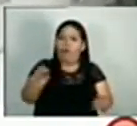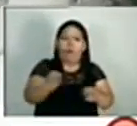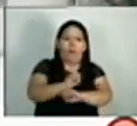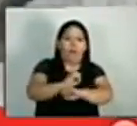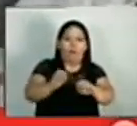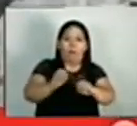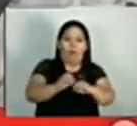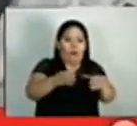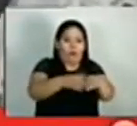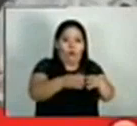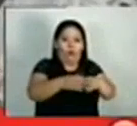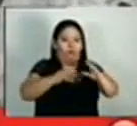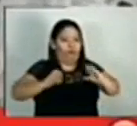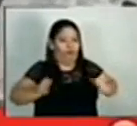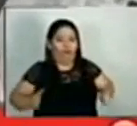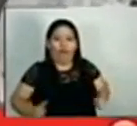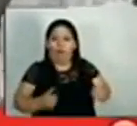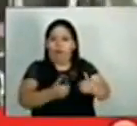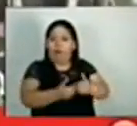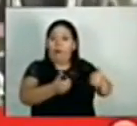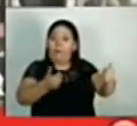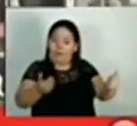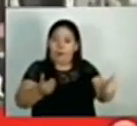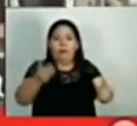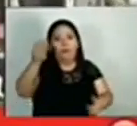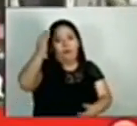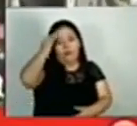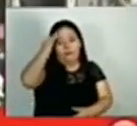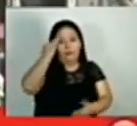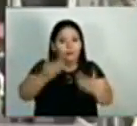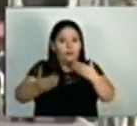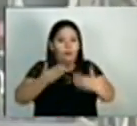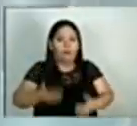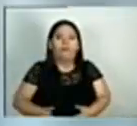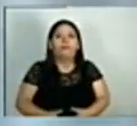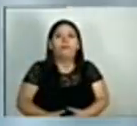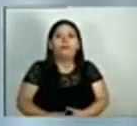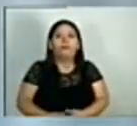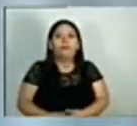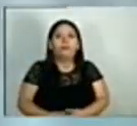de las acciones del grupo Hamas. Conozca más de sus declaraciones.